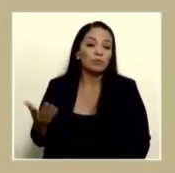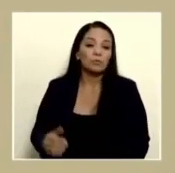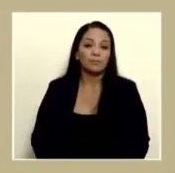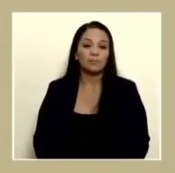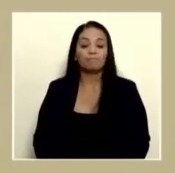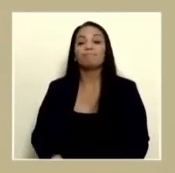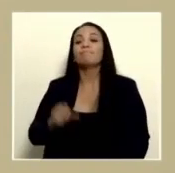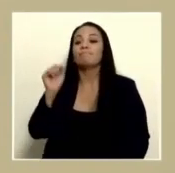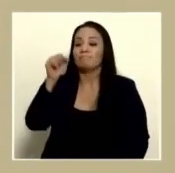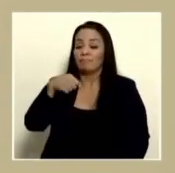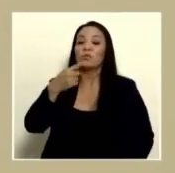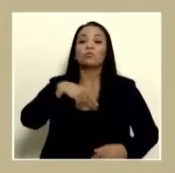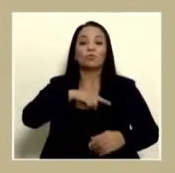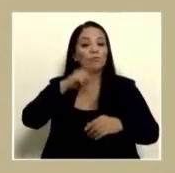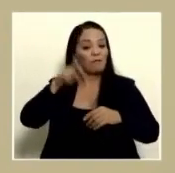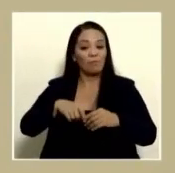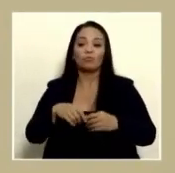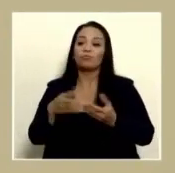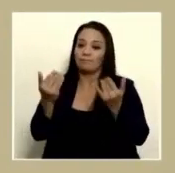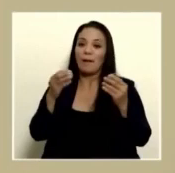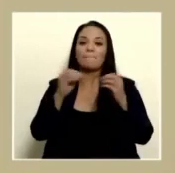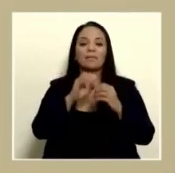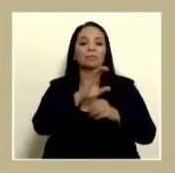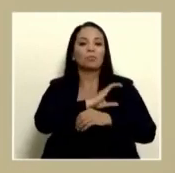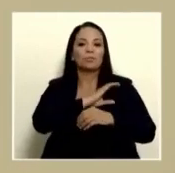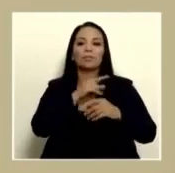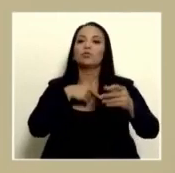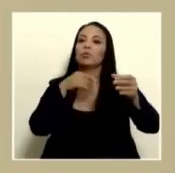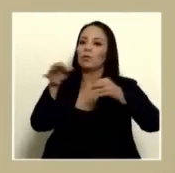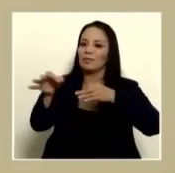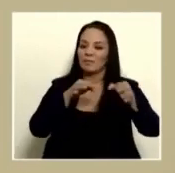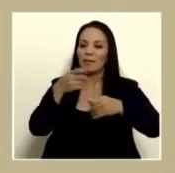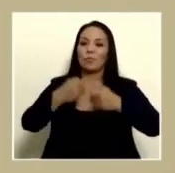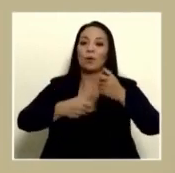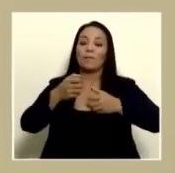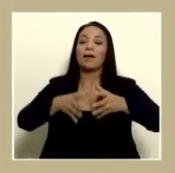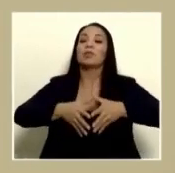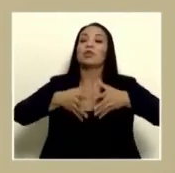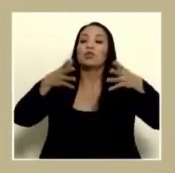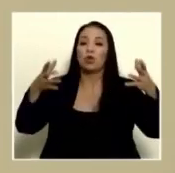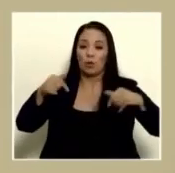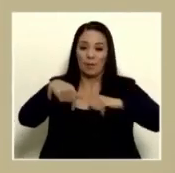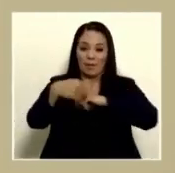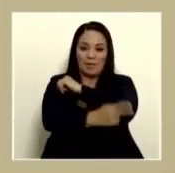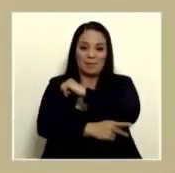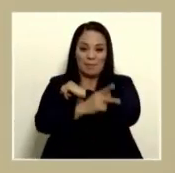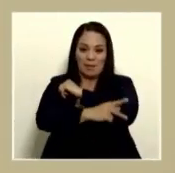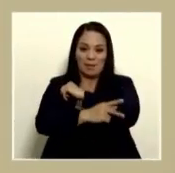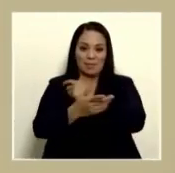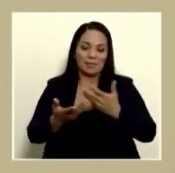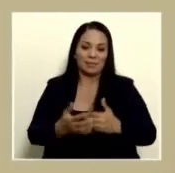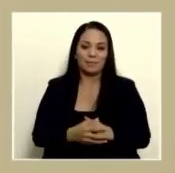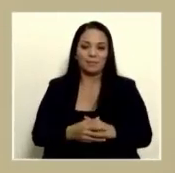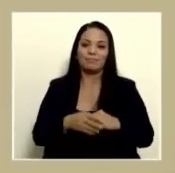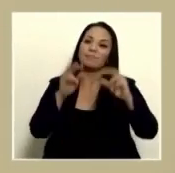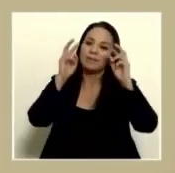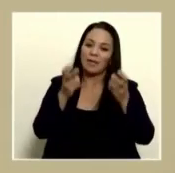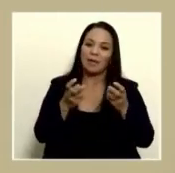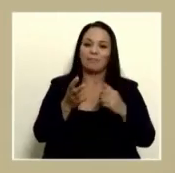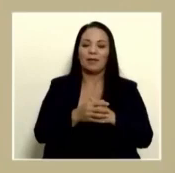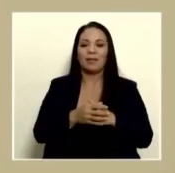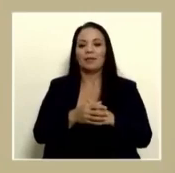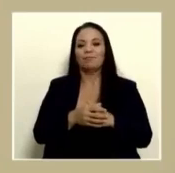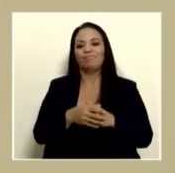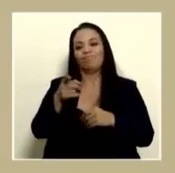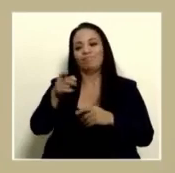y sí tenemos que meter más policías pero ya les expliqué el problema enorme que tiene el país por ese tema del enganche